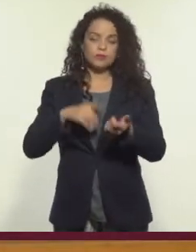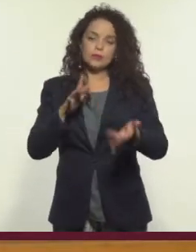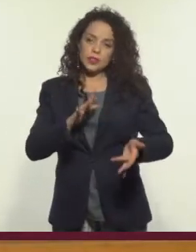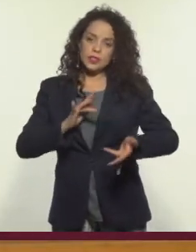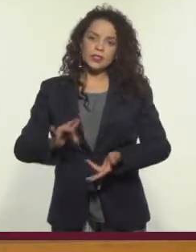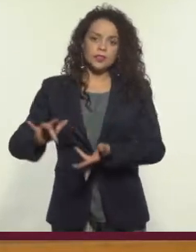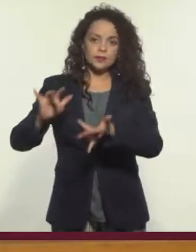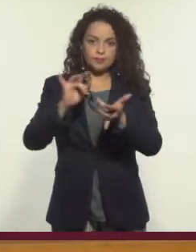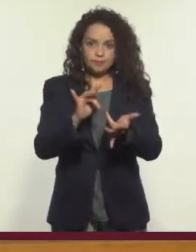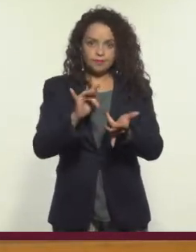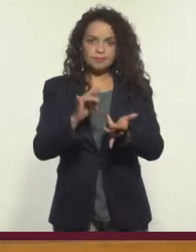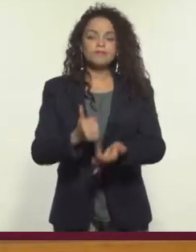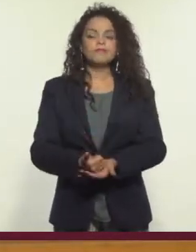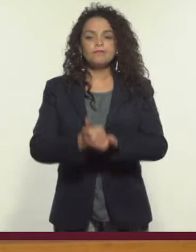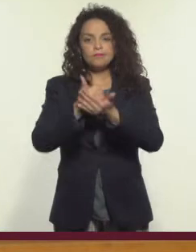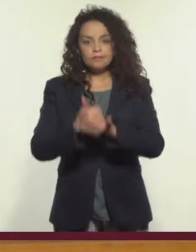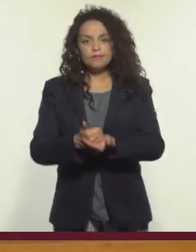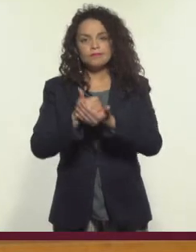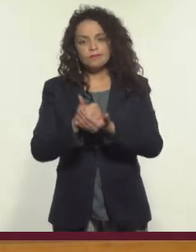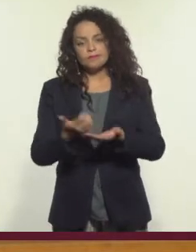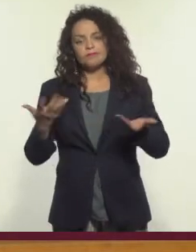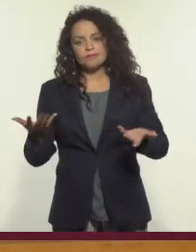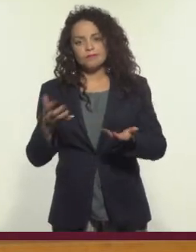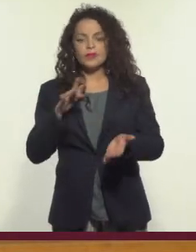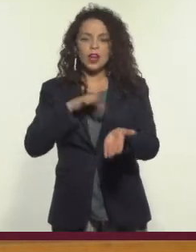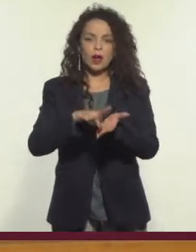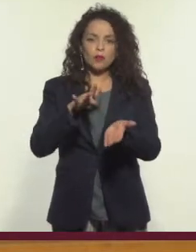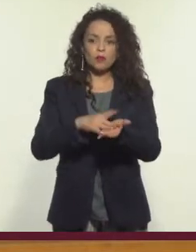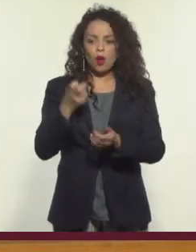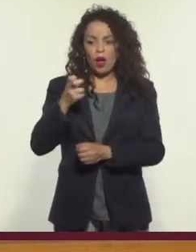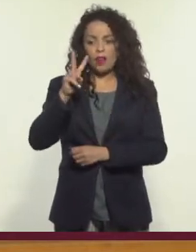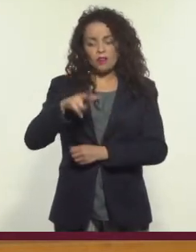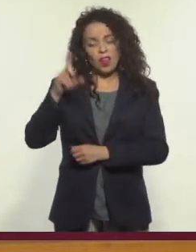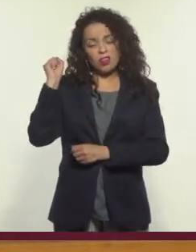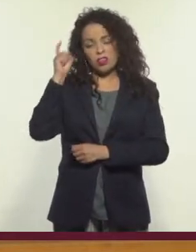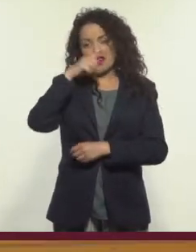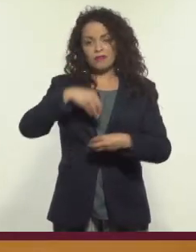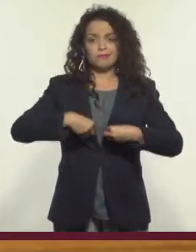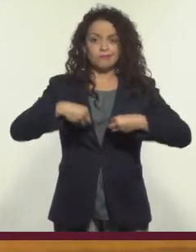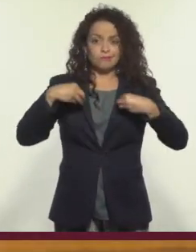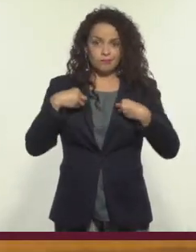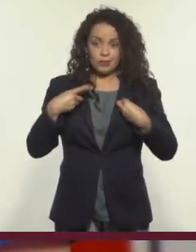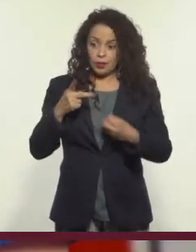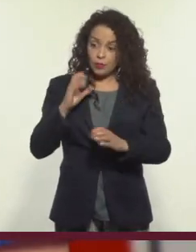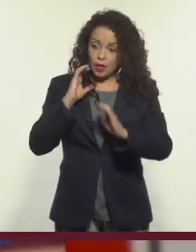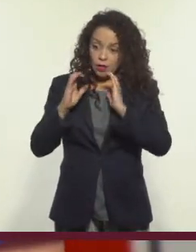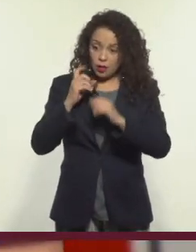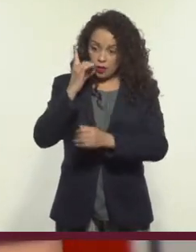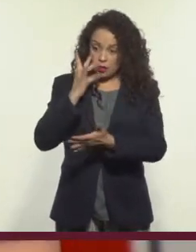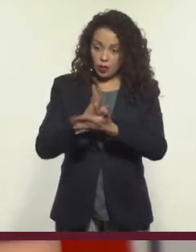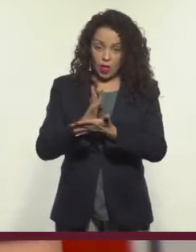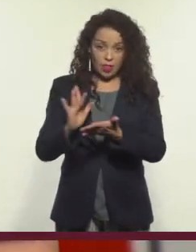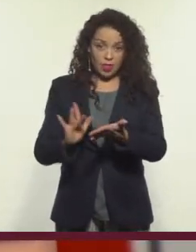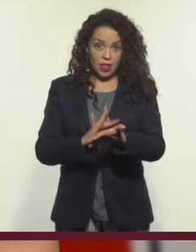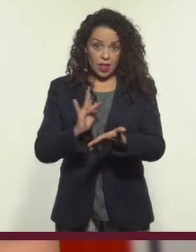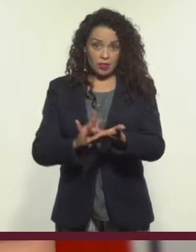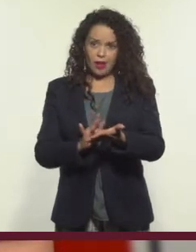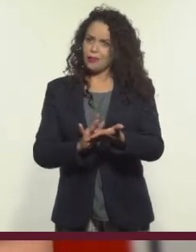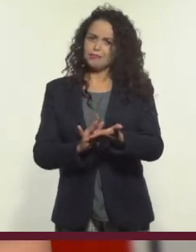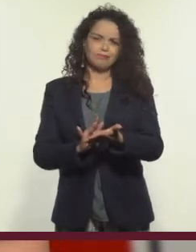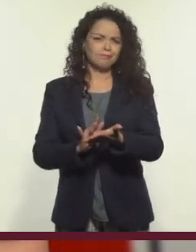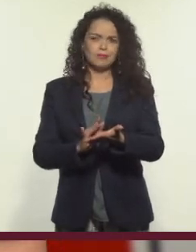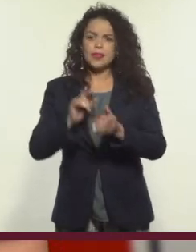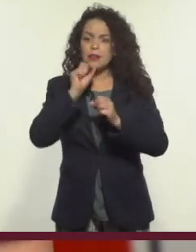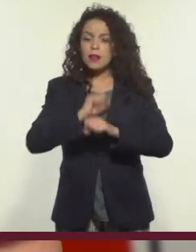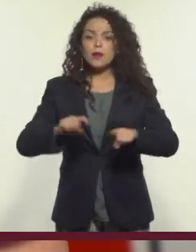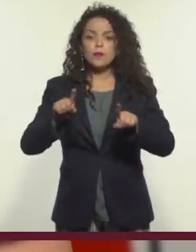organizarse, darse consuelo y apoyarse en esos momentos tan difíciles. Pero la comunicación no solo es digital. La